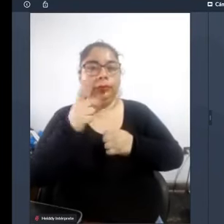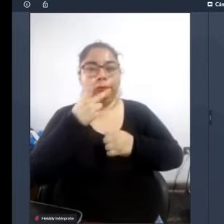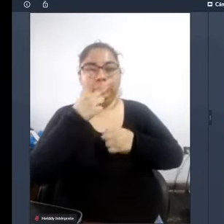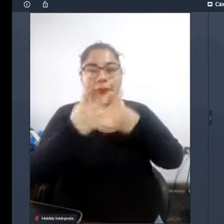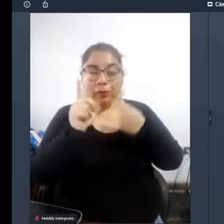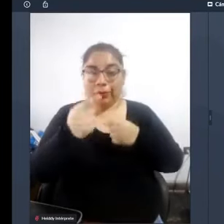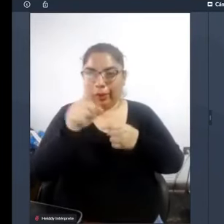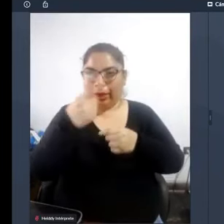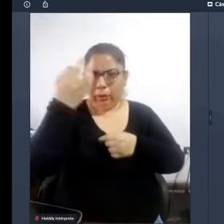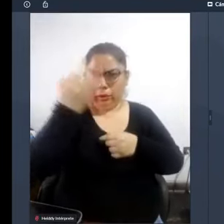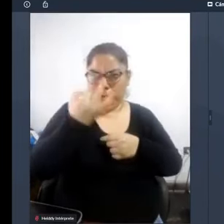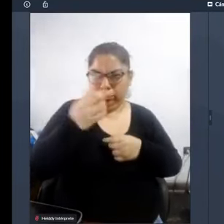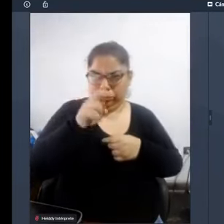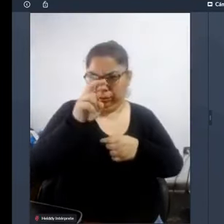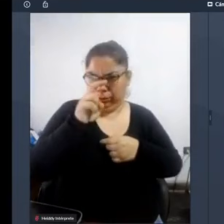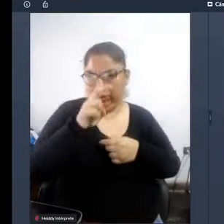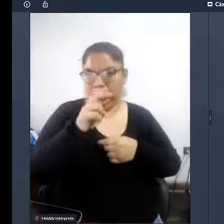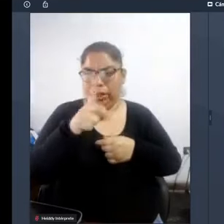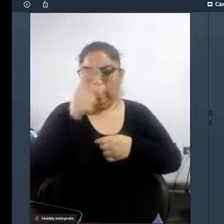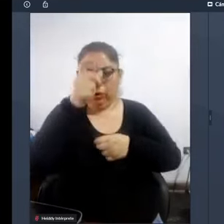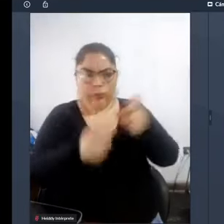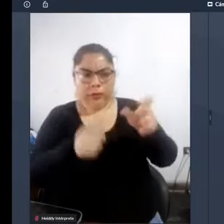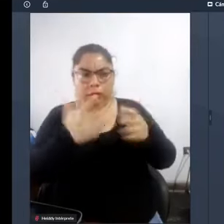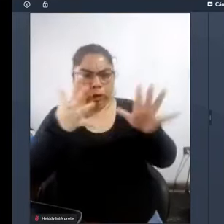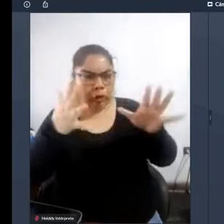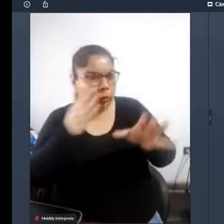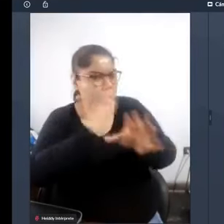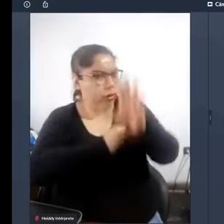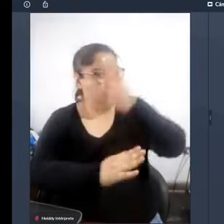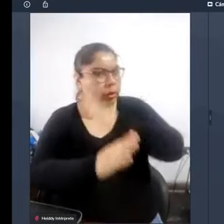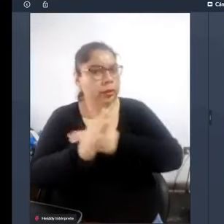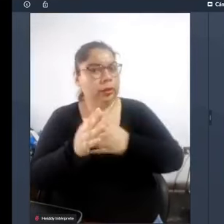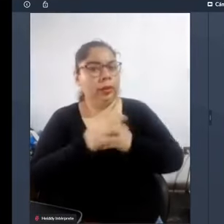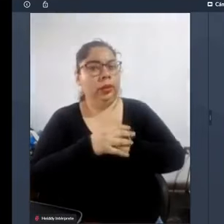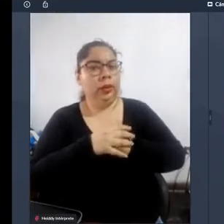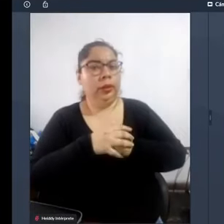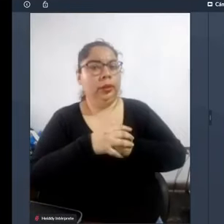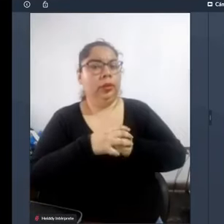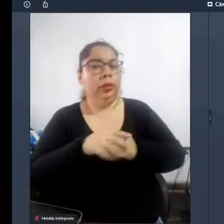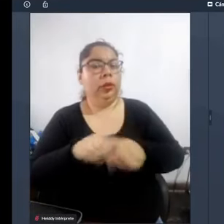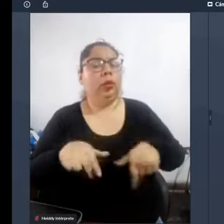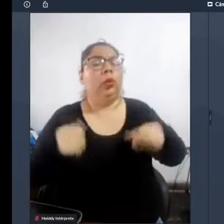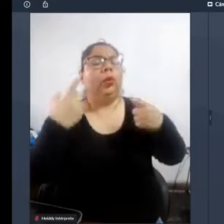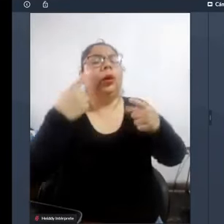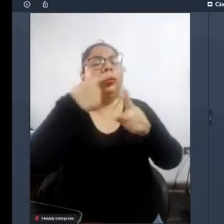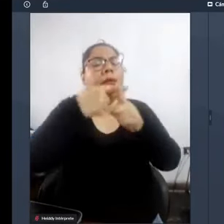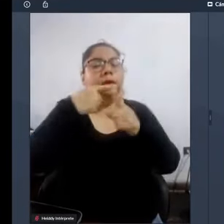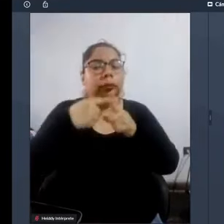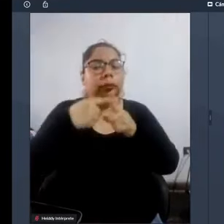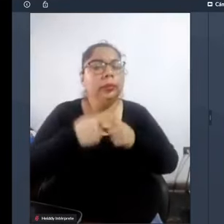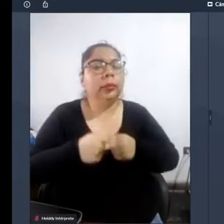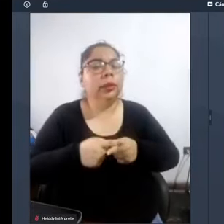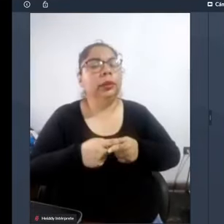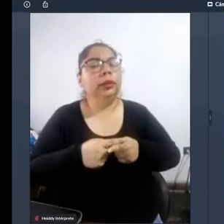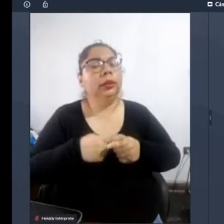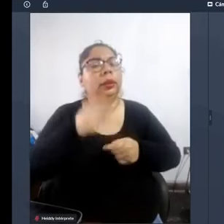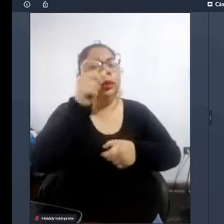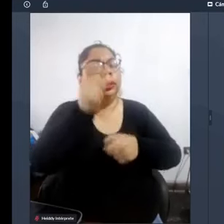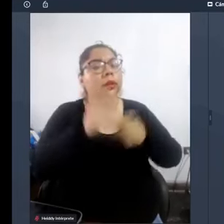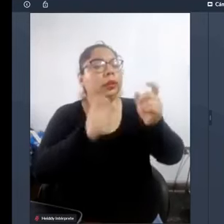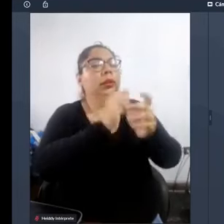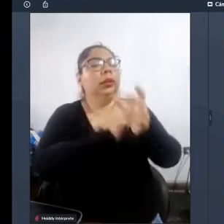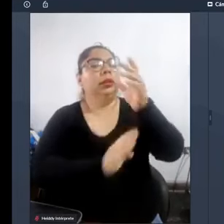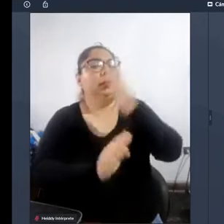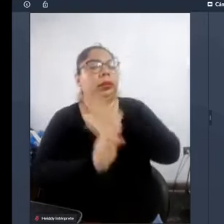seria con personas que no tienen discapacidad cuánto más lo es para las personas con discapacidad